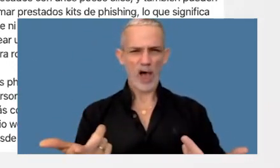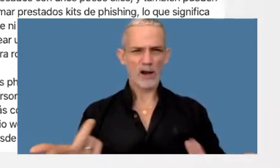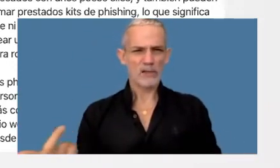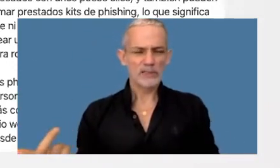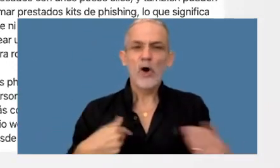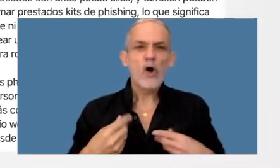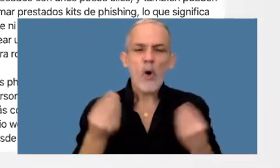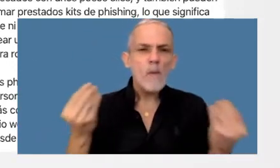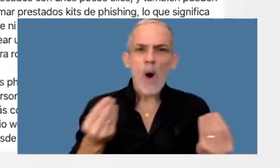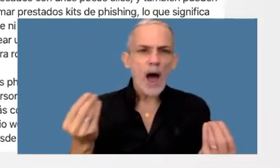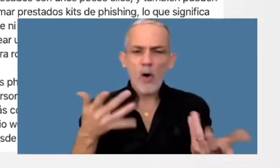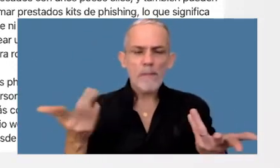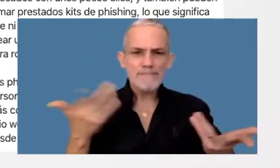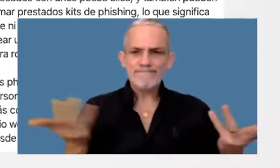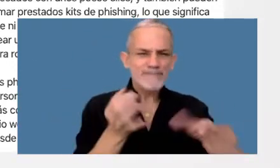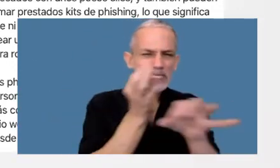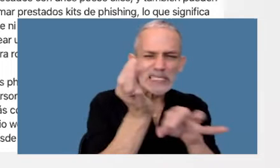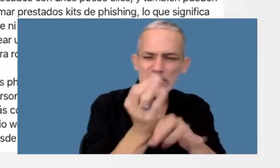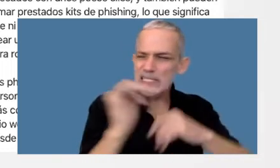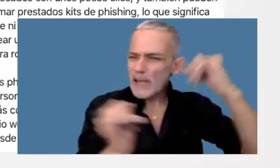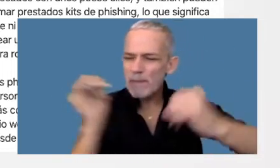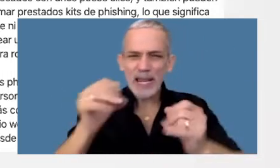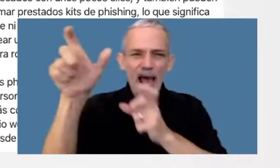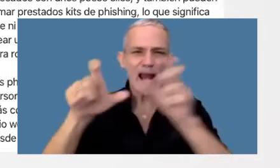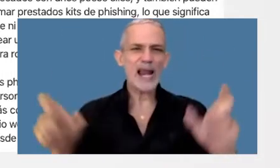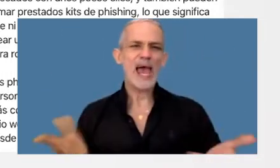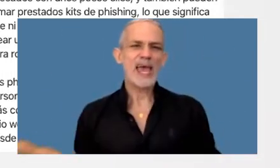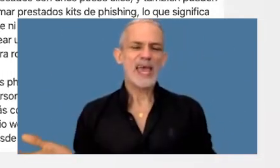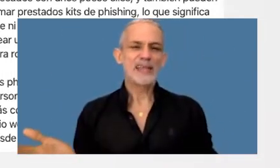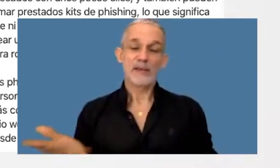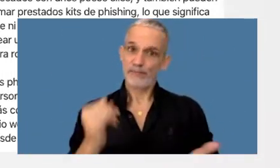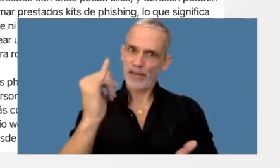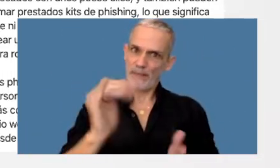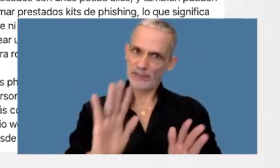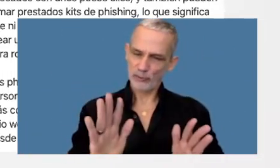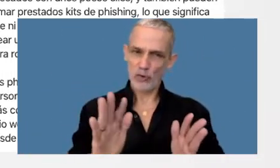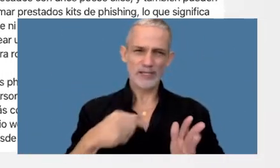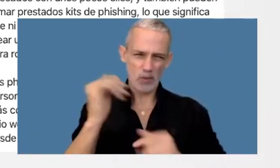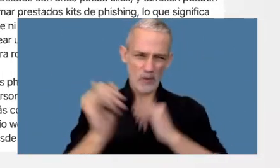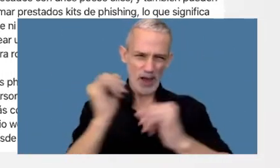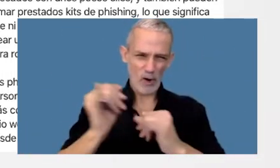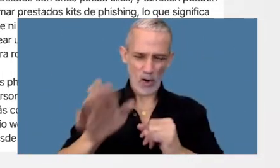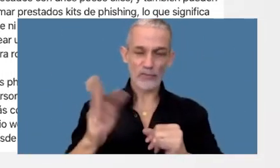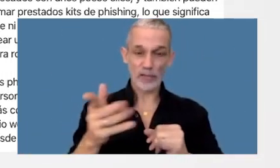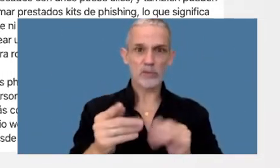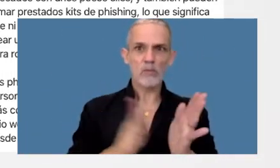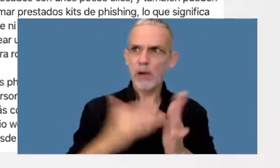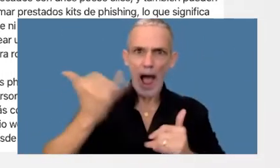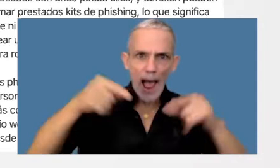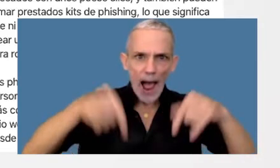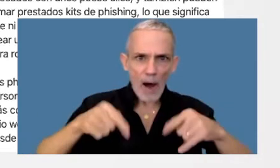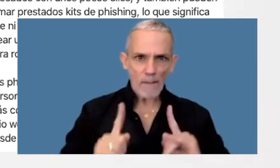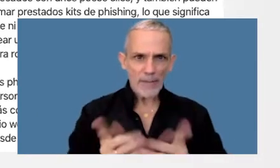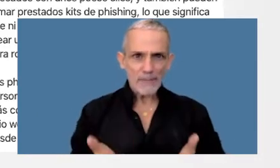no sé cómo hacer para educar al público y les quiero advertir porque esto que voy a contar ahora está activo en este